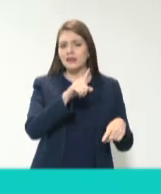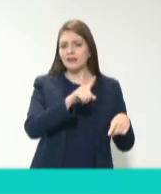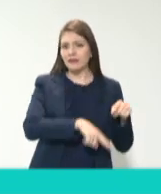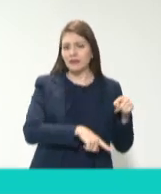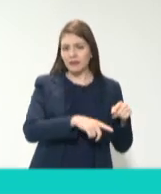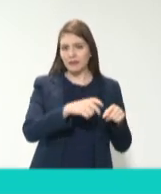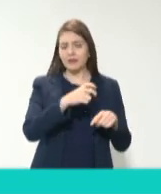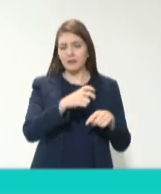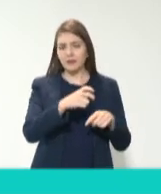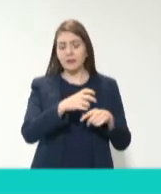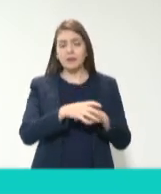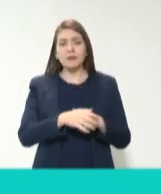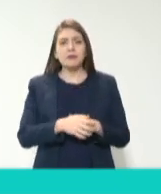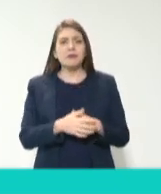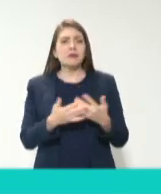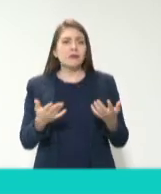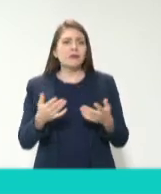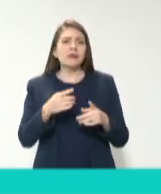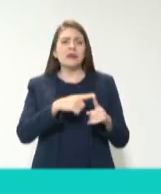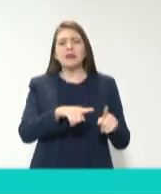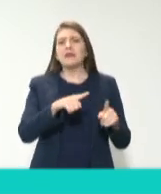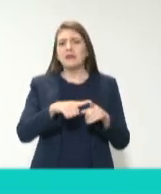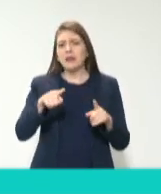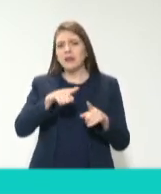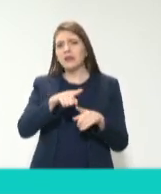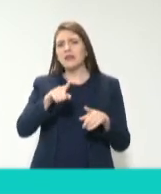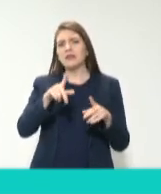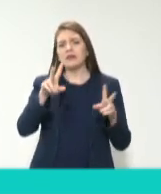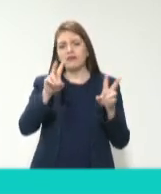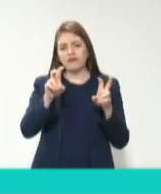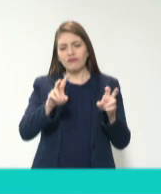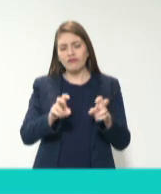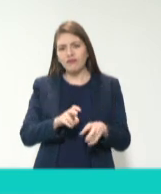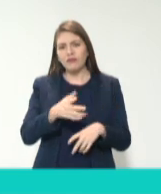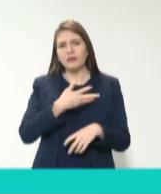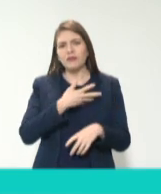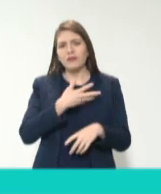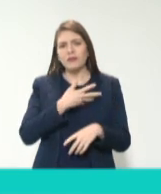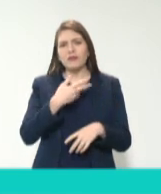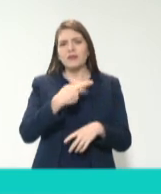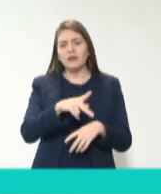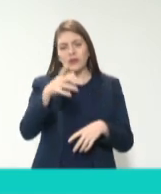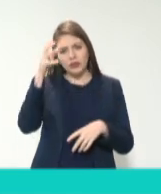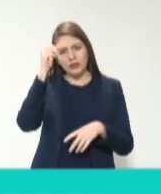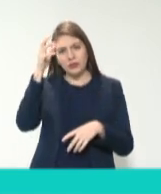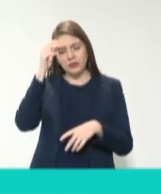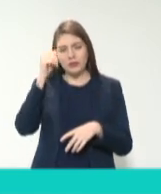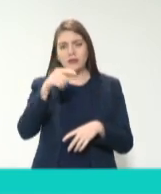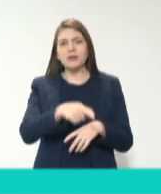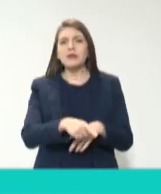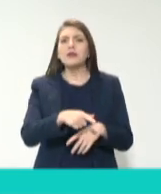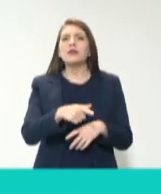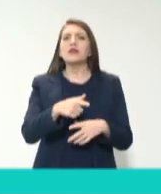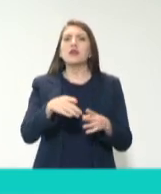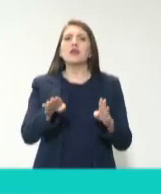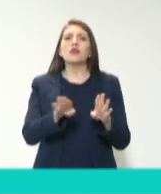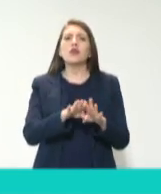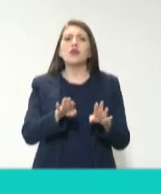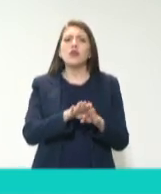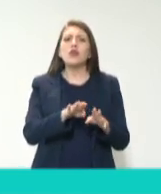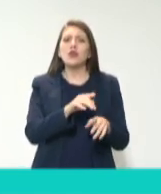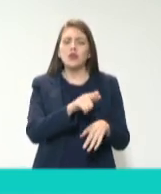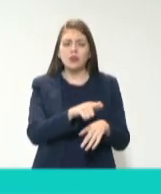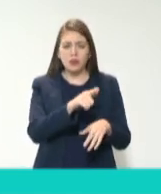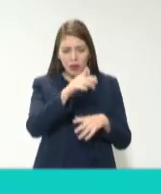pero de ahí, ahora sí que sus raíces etimológicas nos dicen cómo rompemos un pacto que habíamos hecho